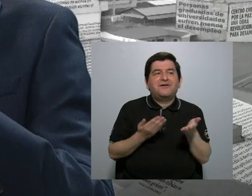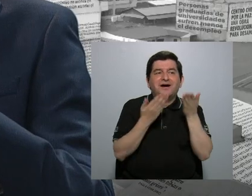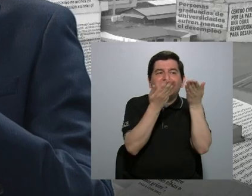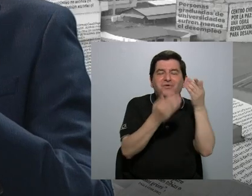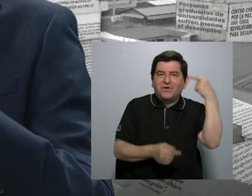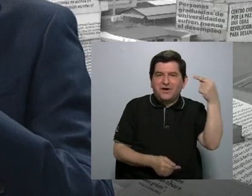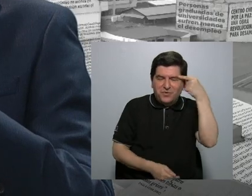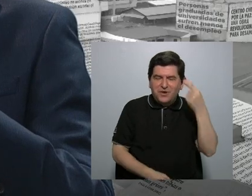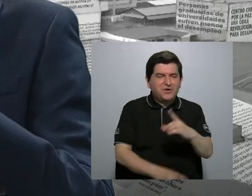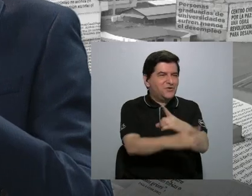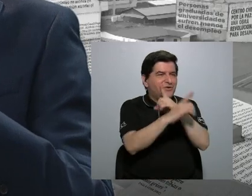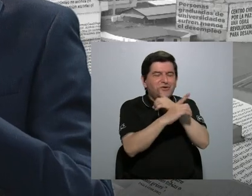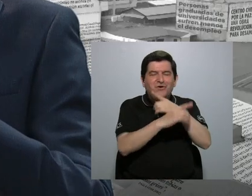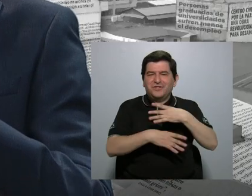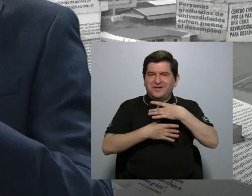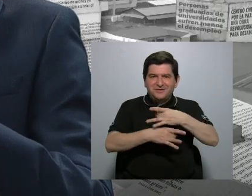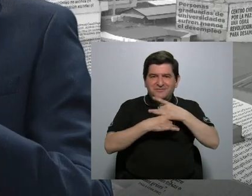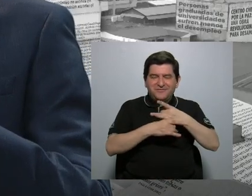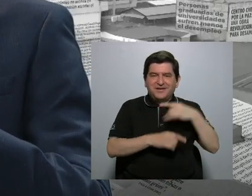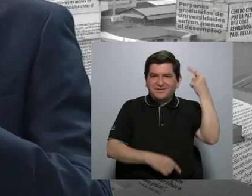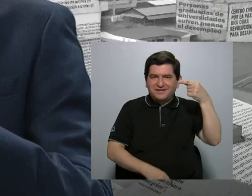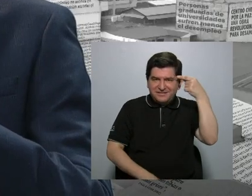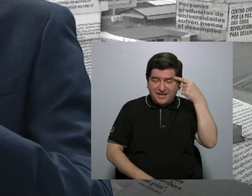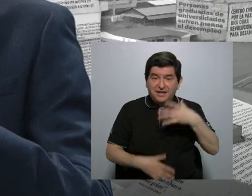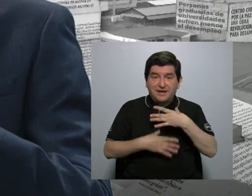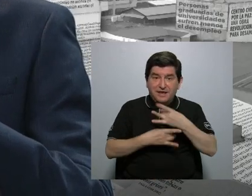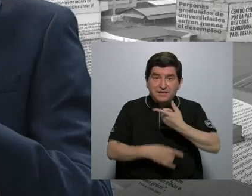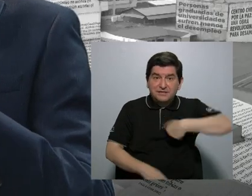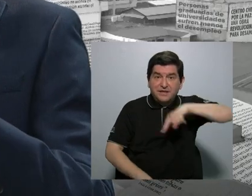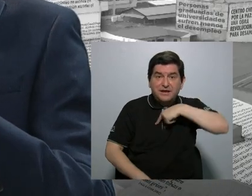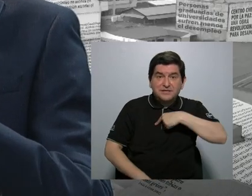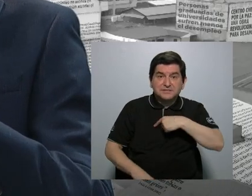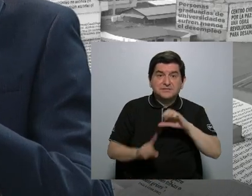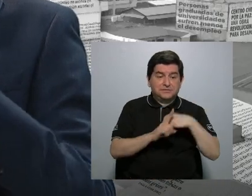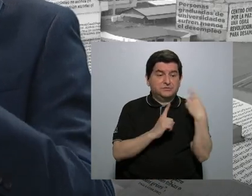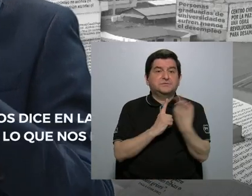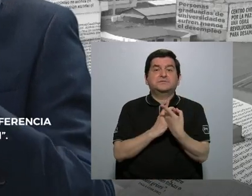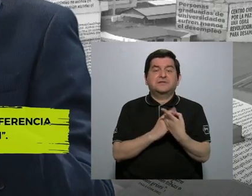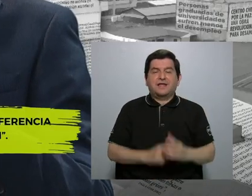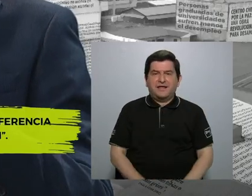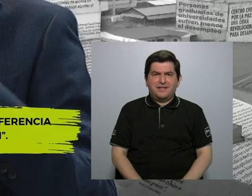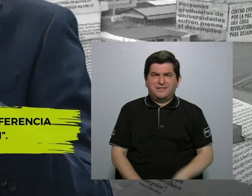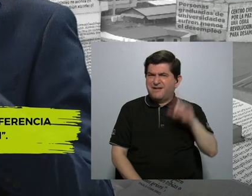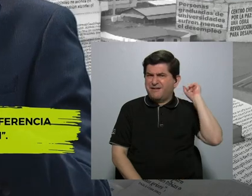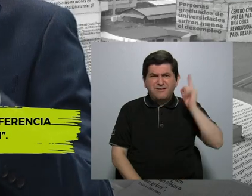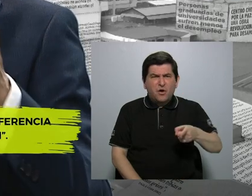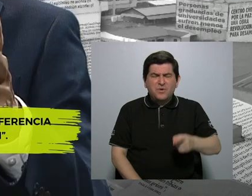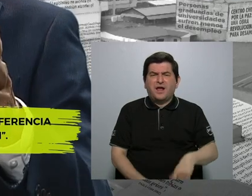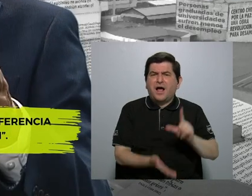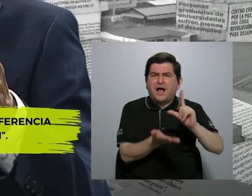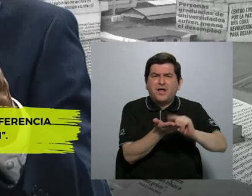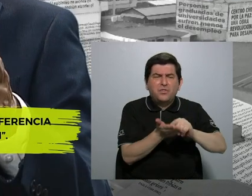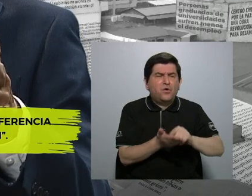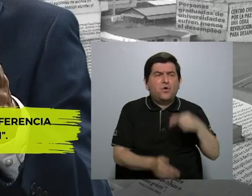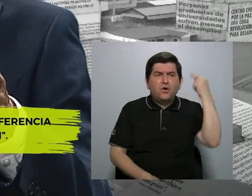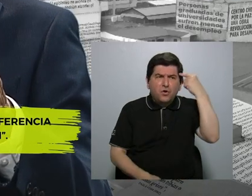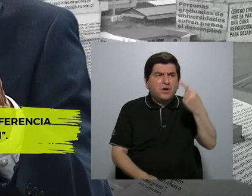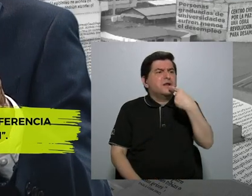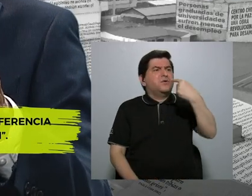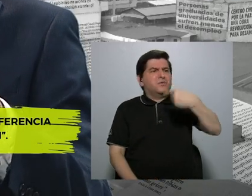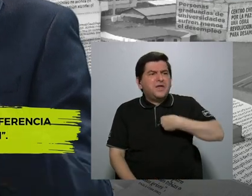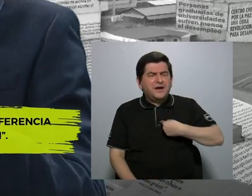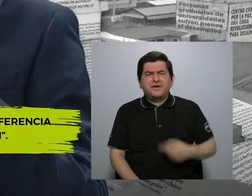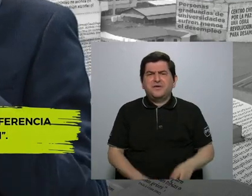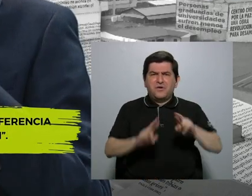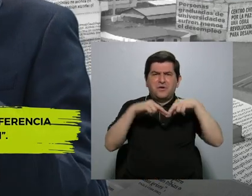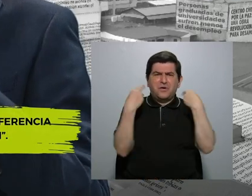defendemos los intereses del gobierno. Lo único que nos interesa es el interés del ciudadano. Y entonces, no estamos obligados a publicar lo que el gobierno nos dice en la conferencia